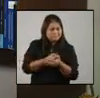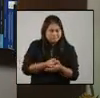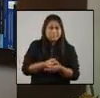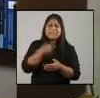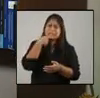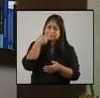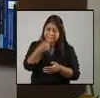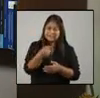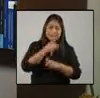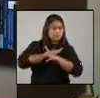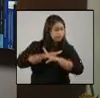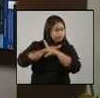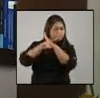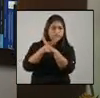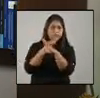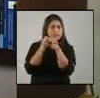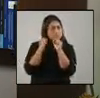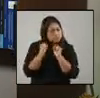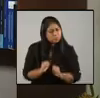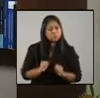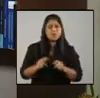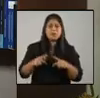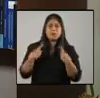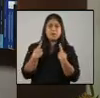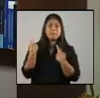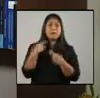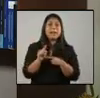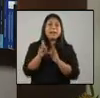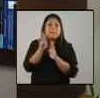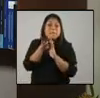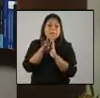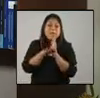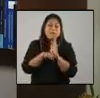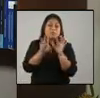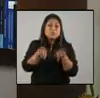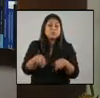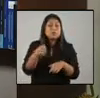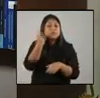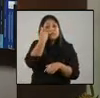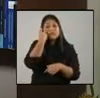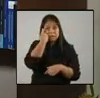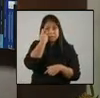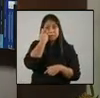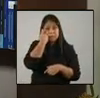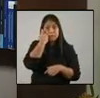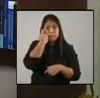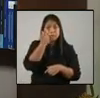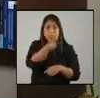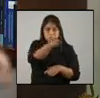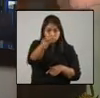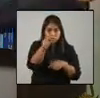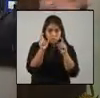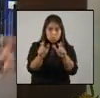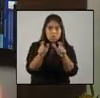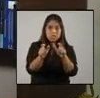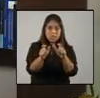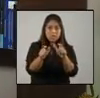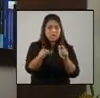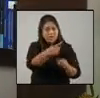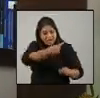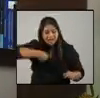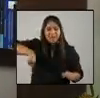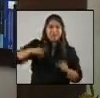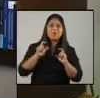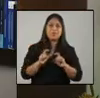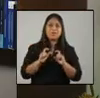preserven la posibilidad de la gente para que menos gente resulte contagiada. Si usted se cuida, cuida a